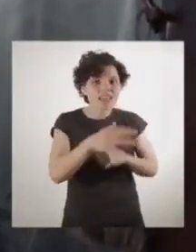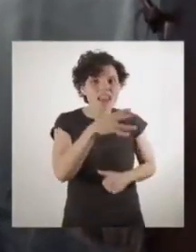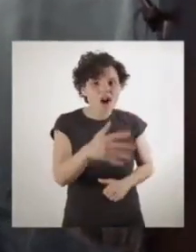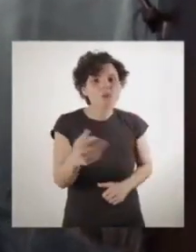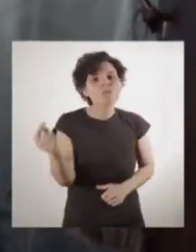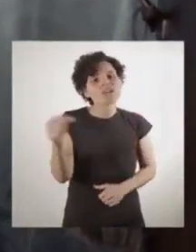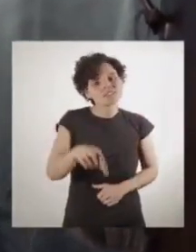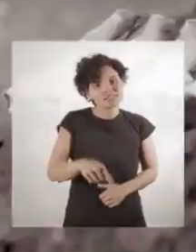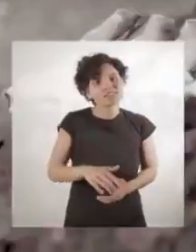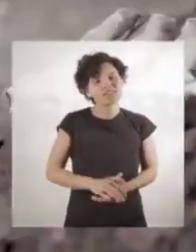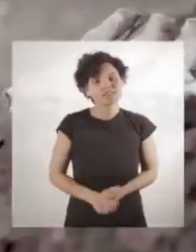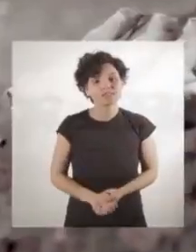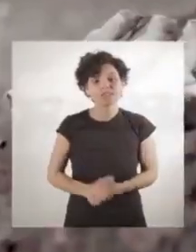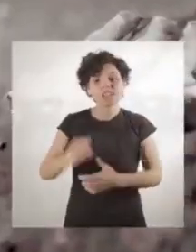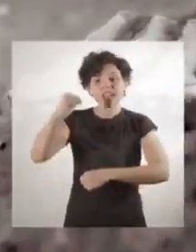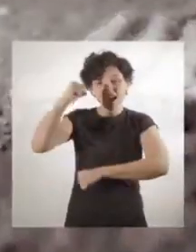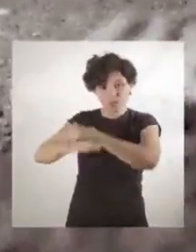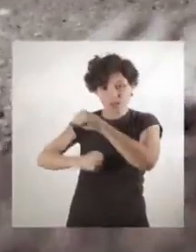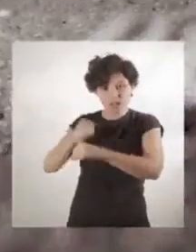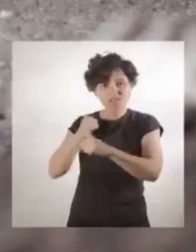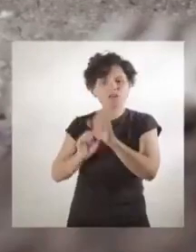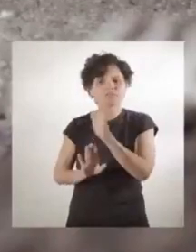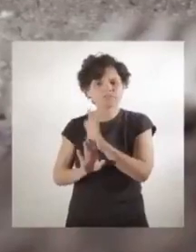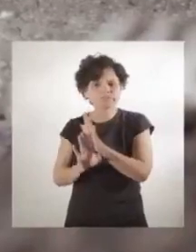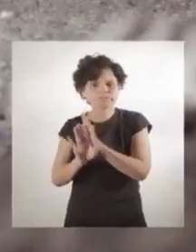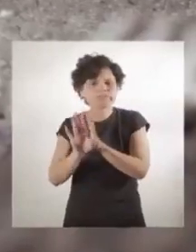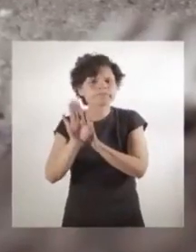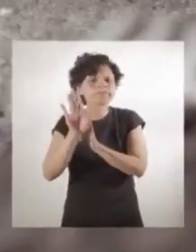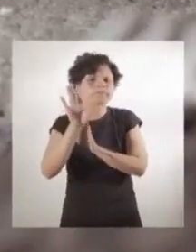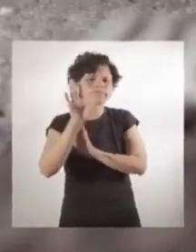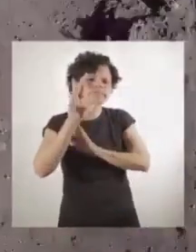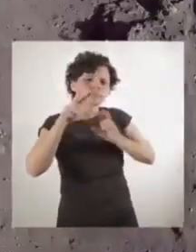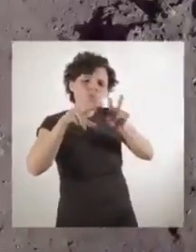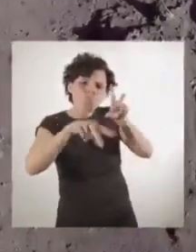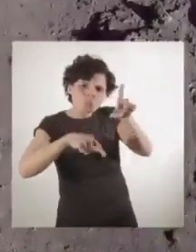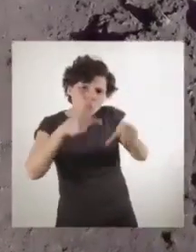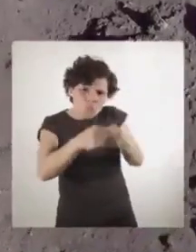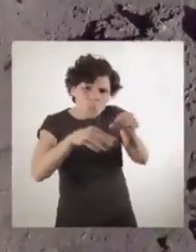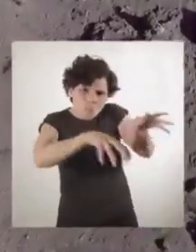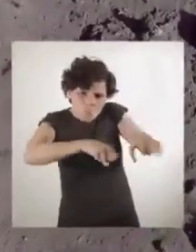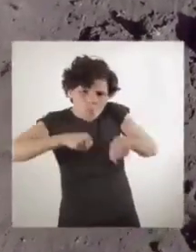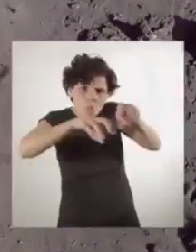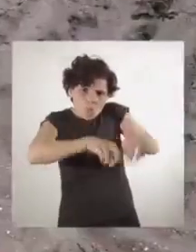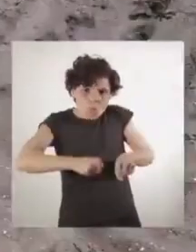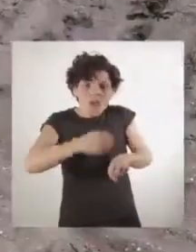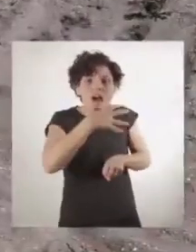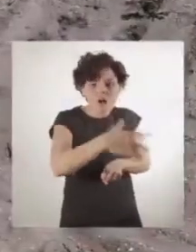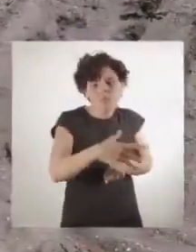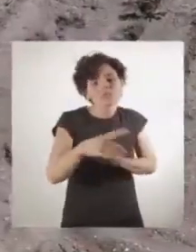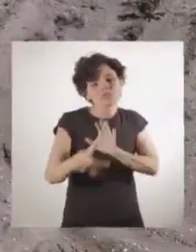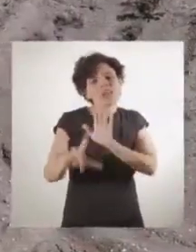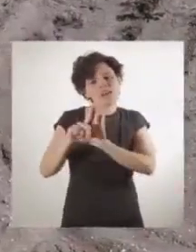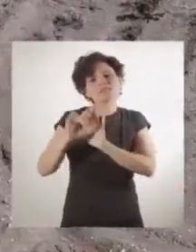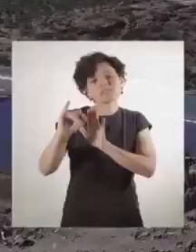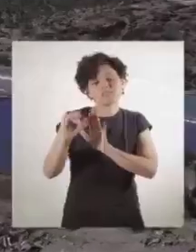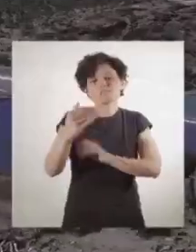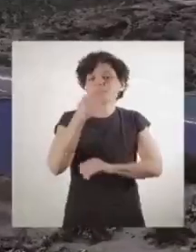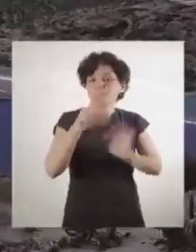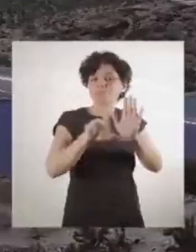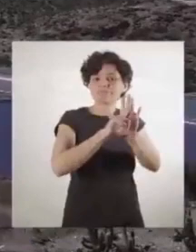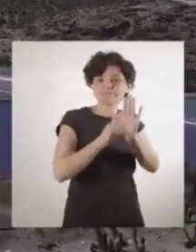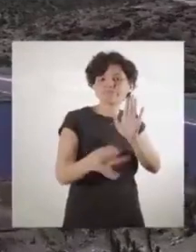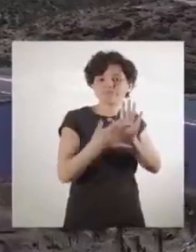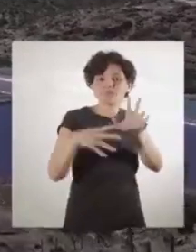que llegue el agua. Cada vez los empresarios fueron captando más agua y adquiriendo más agua de manera legal, pero también ilegal,